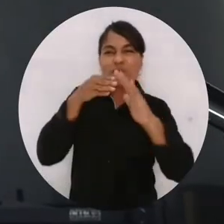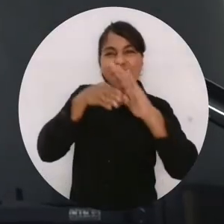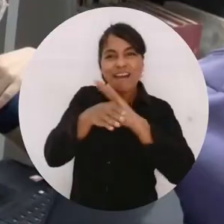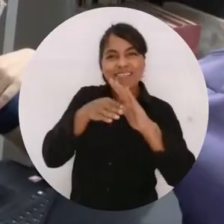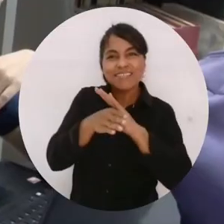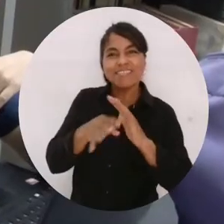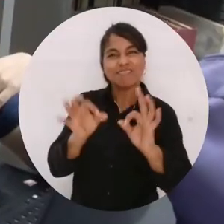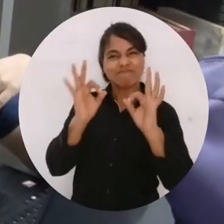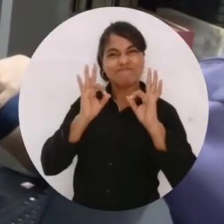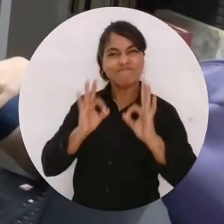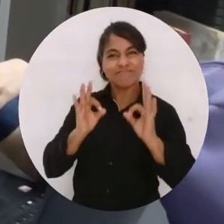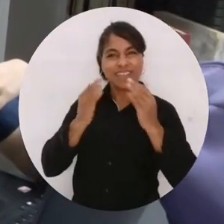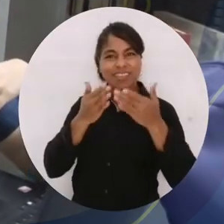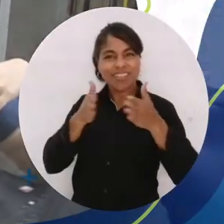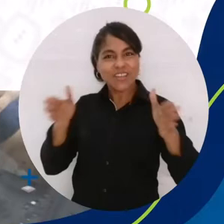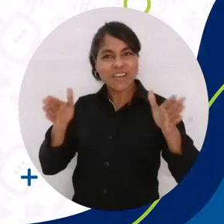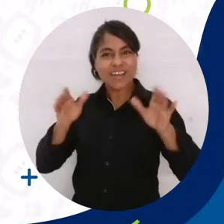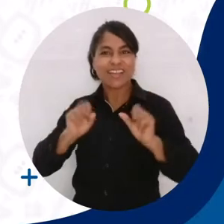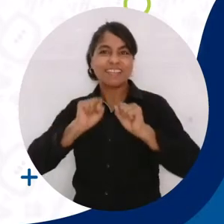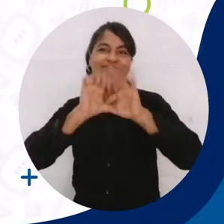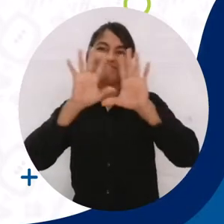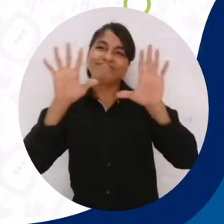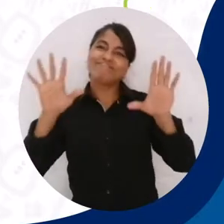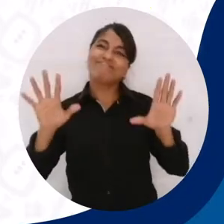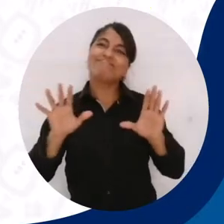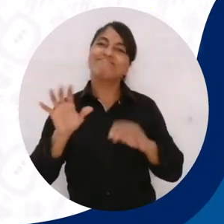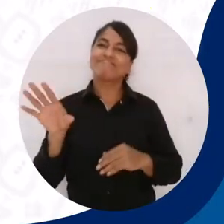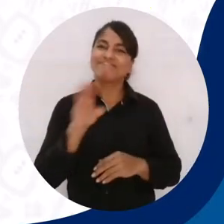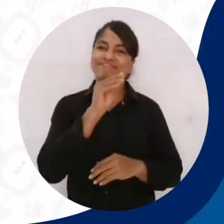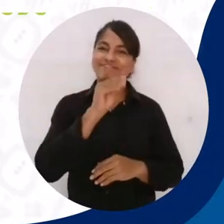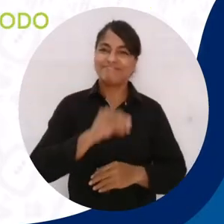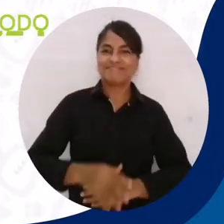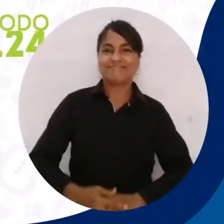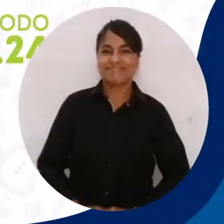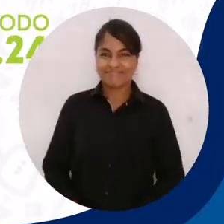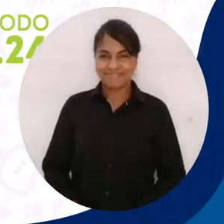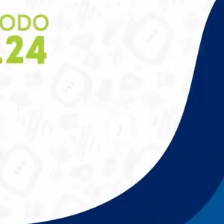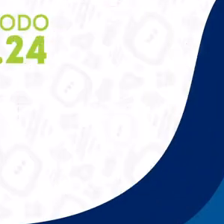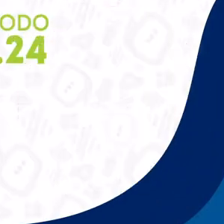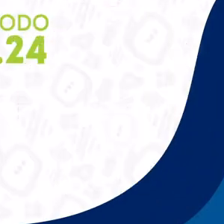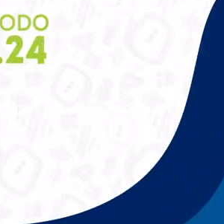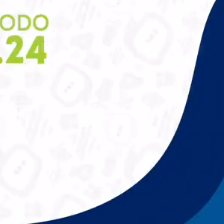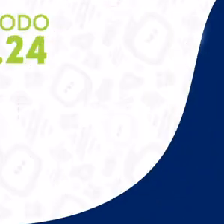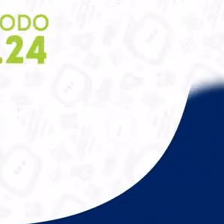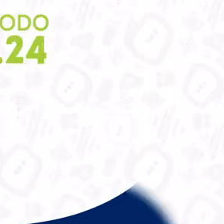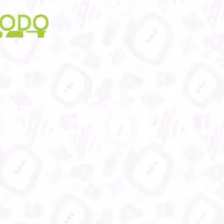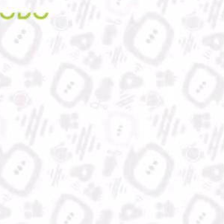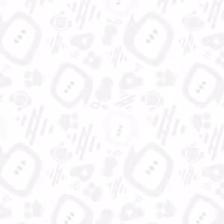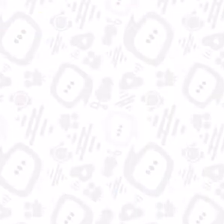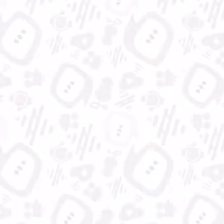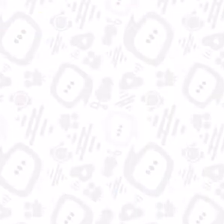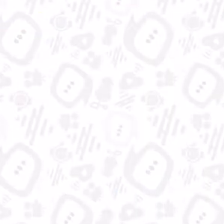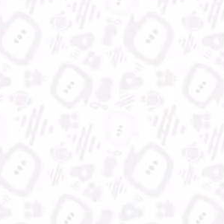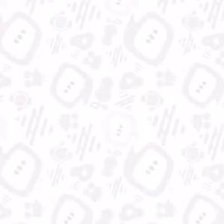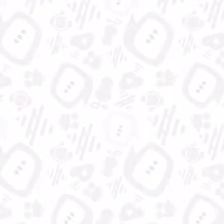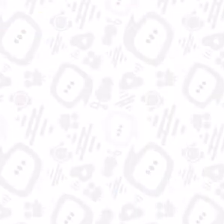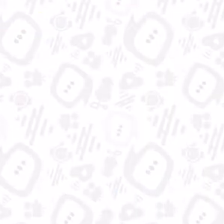convertirla en accesible, eficiente, democrática y transparente. Universidad del Magdalena, aún más incluyente e